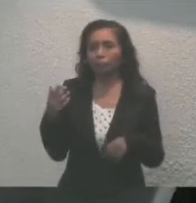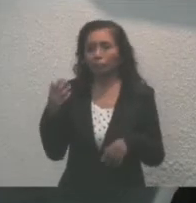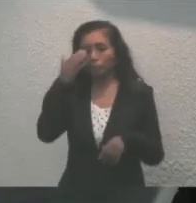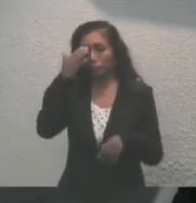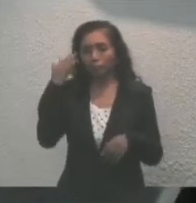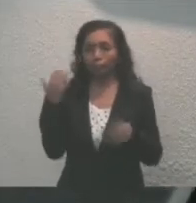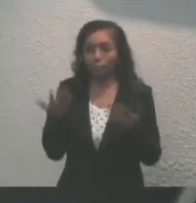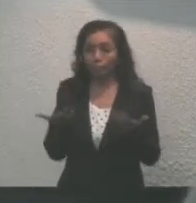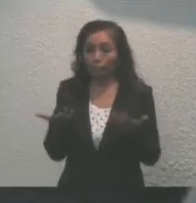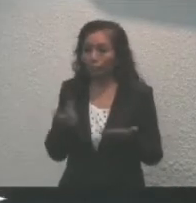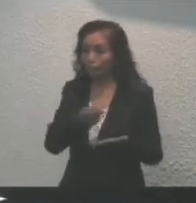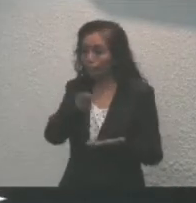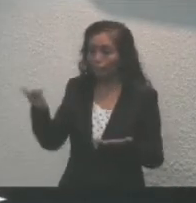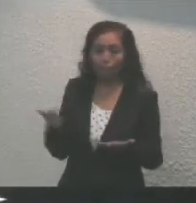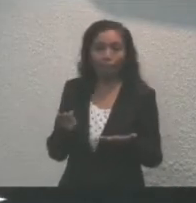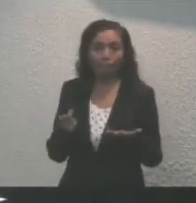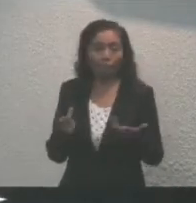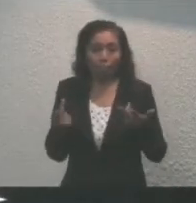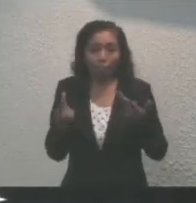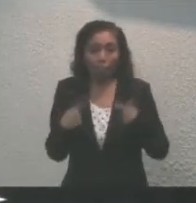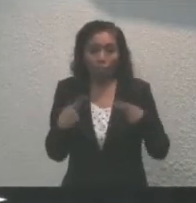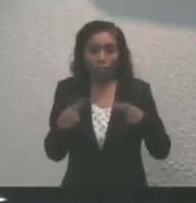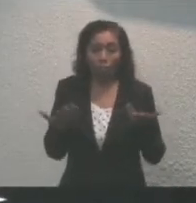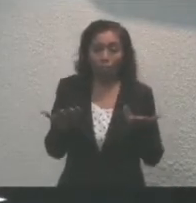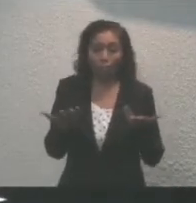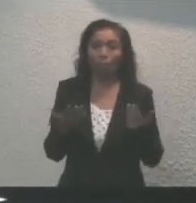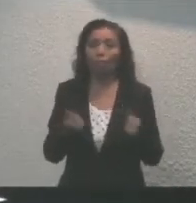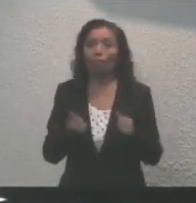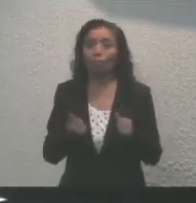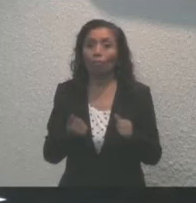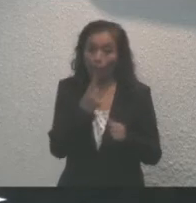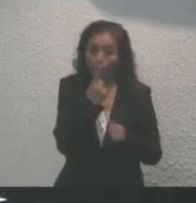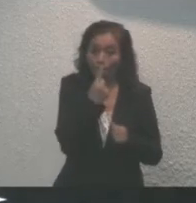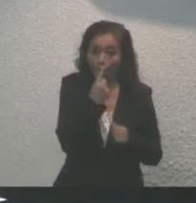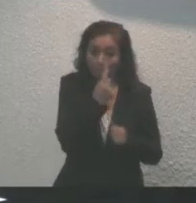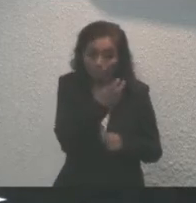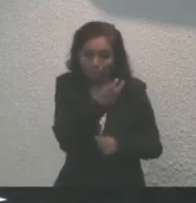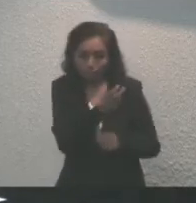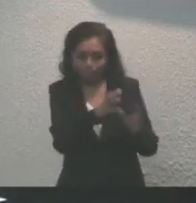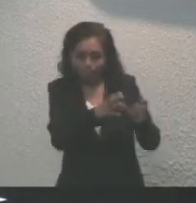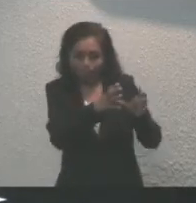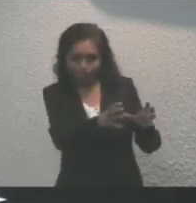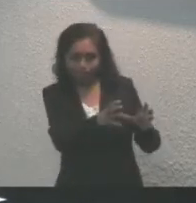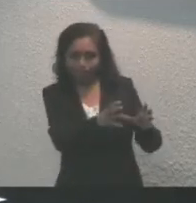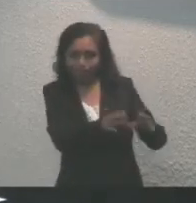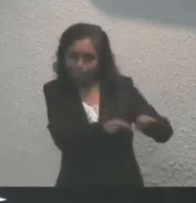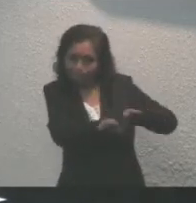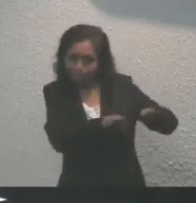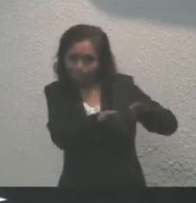relieve el compromiso de todas y todos los miembros de la policía estatal,